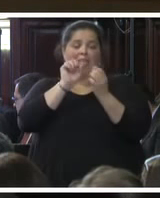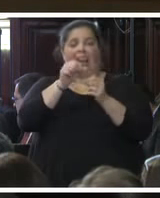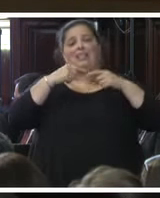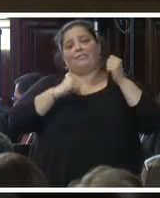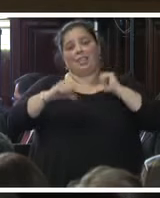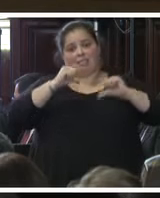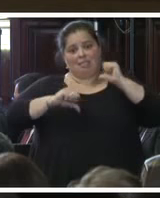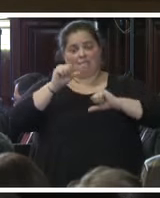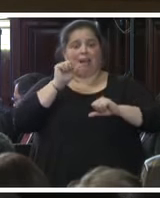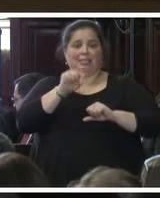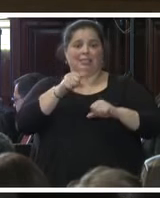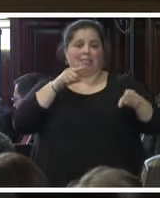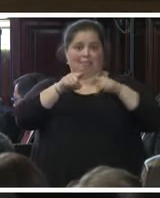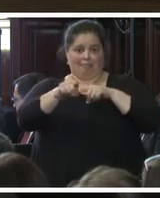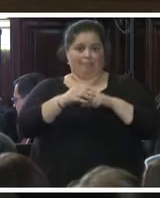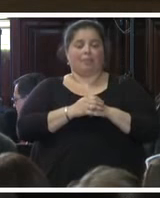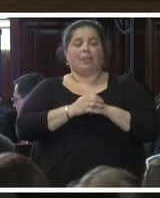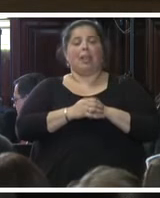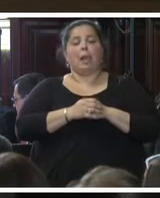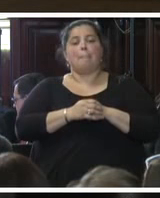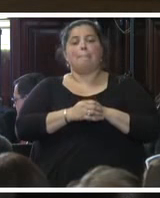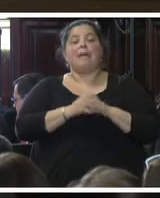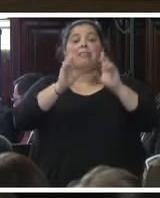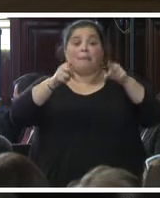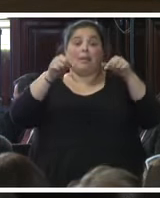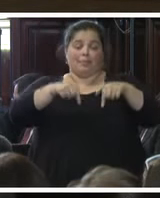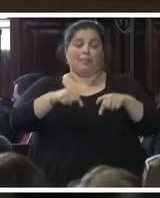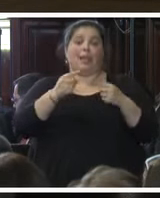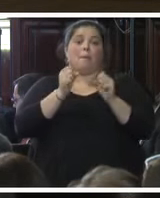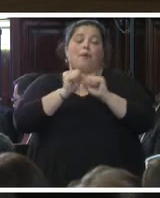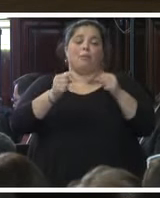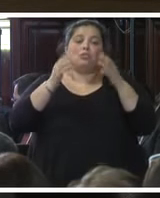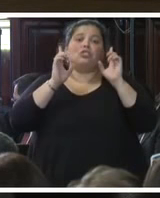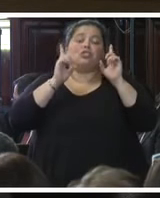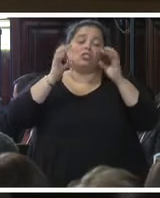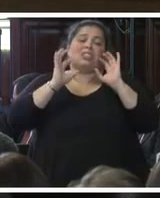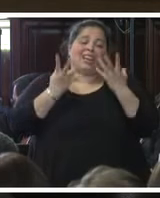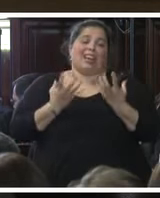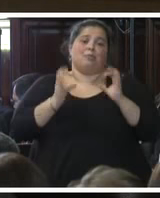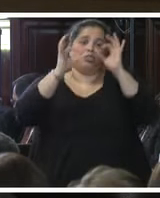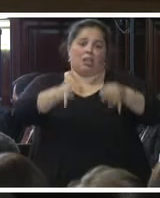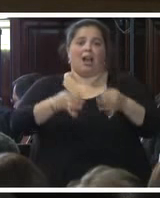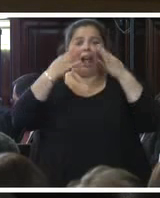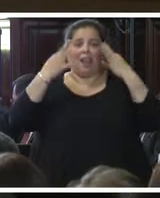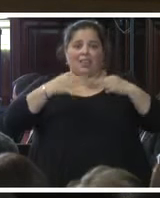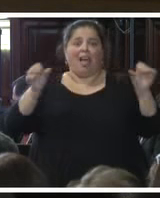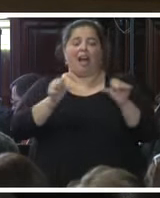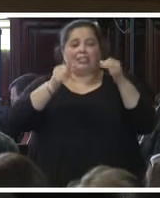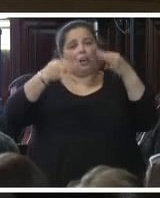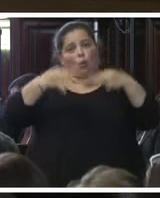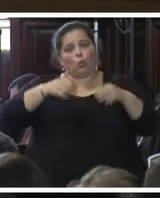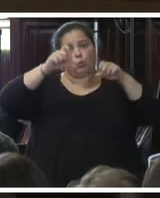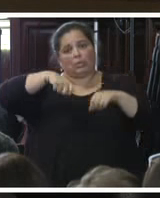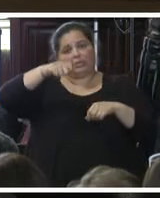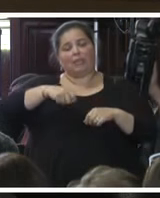la comprensión de que en este caso es imperativo llegar a la verdad y hacer justicia completa, como lo han